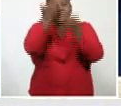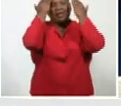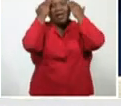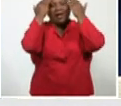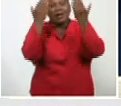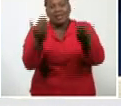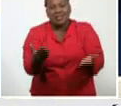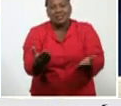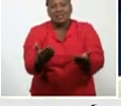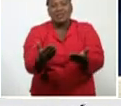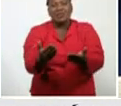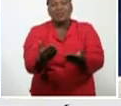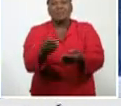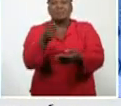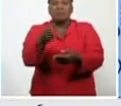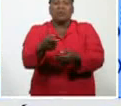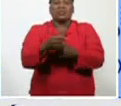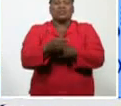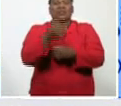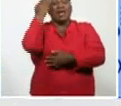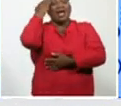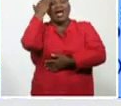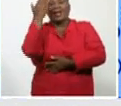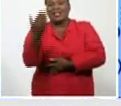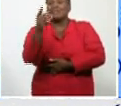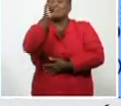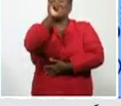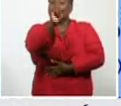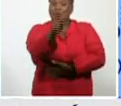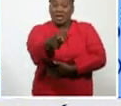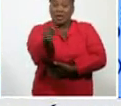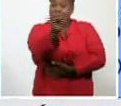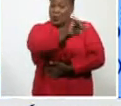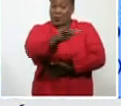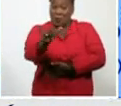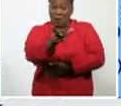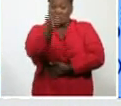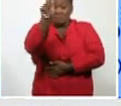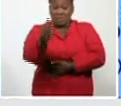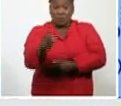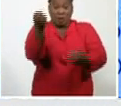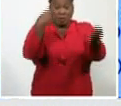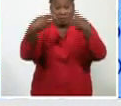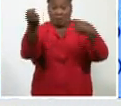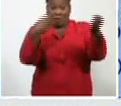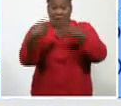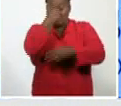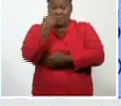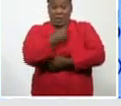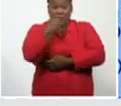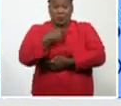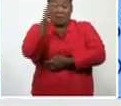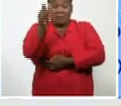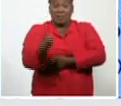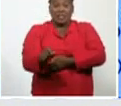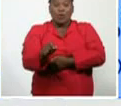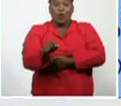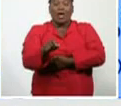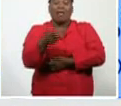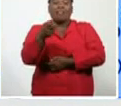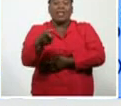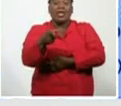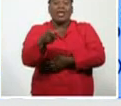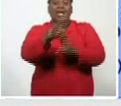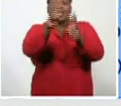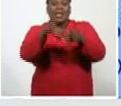por esta posibilidad. El agradecimiento, para usted doctor, para los corresponsales, que nos envían sus preguntas, para los usuarios, de redes sociales, y